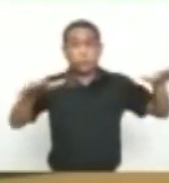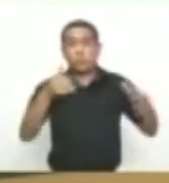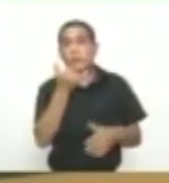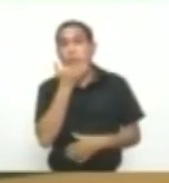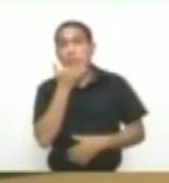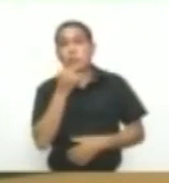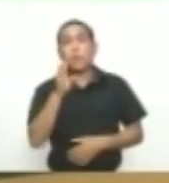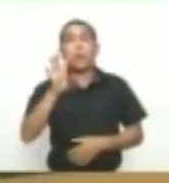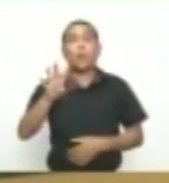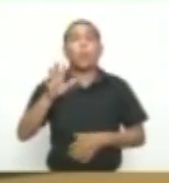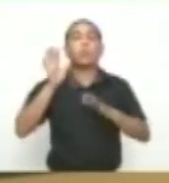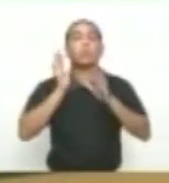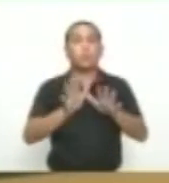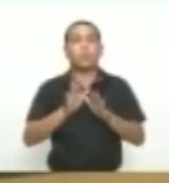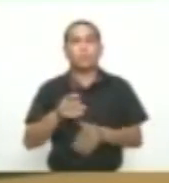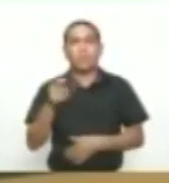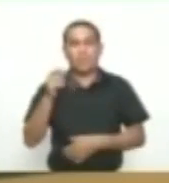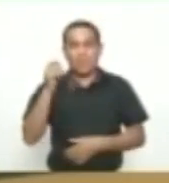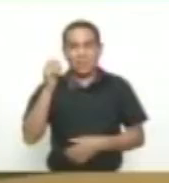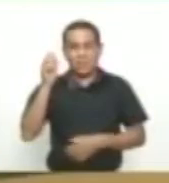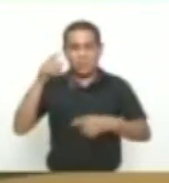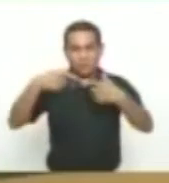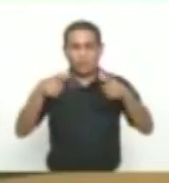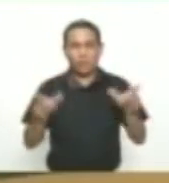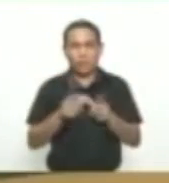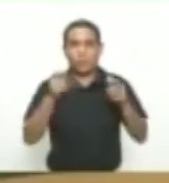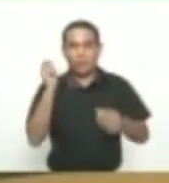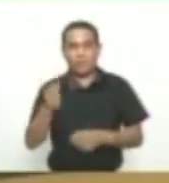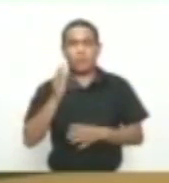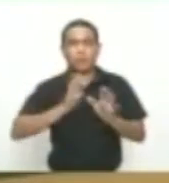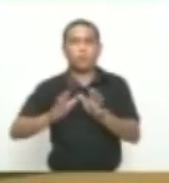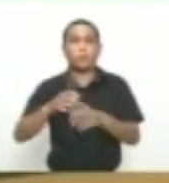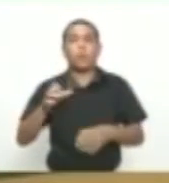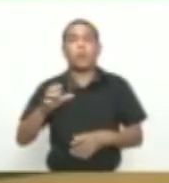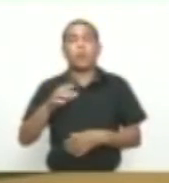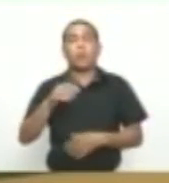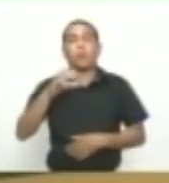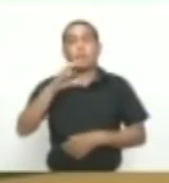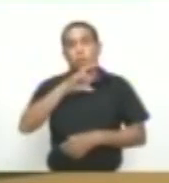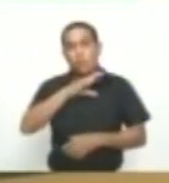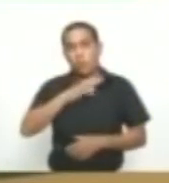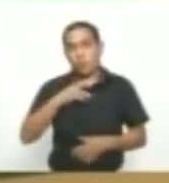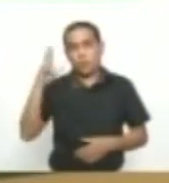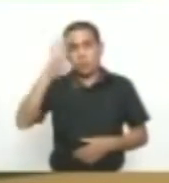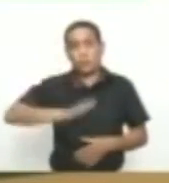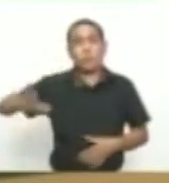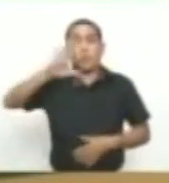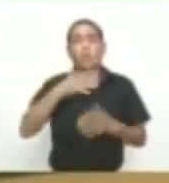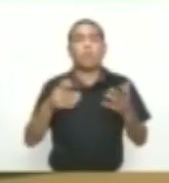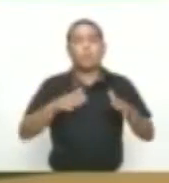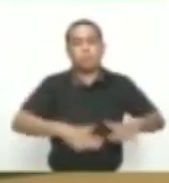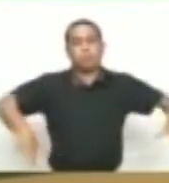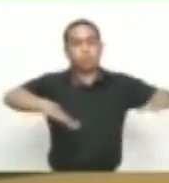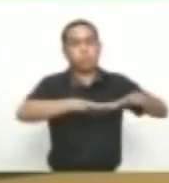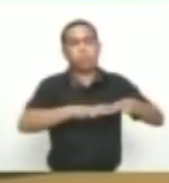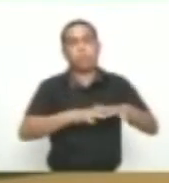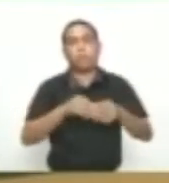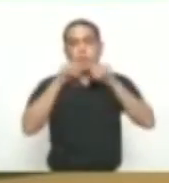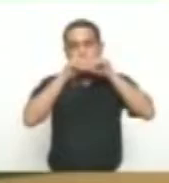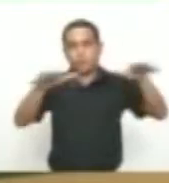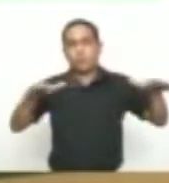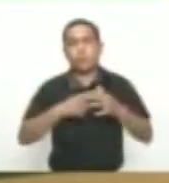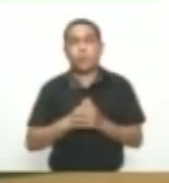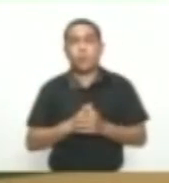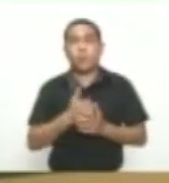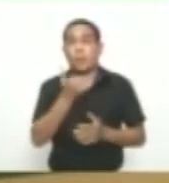sentencias De la corte constitucional Y dos puntuales Que hablan Del cobro Del parqueo En el espacio público Mire y mañana Sobre esos